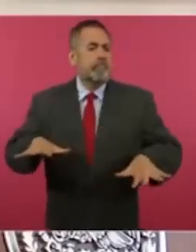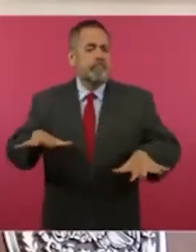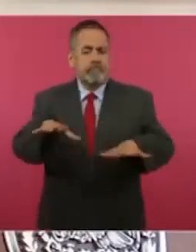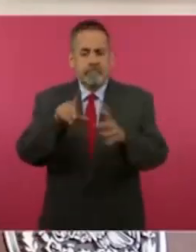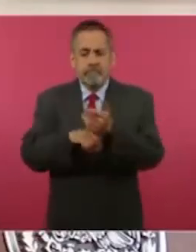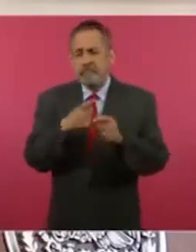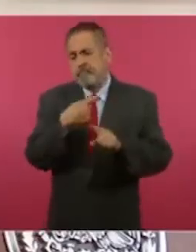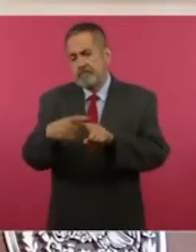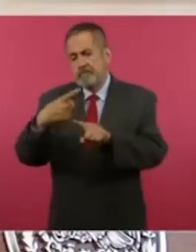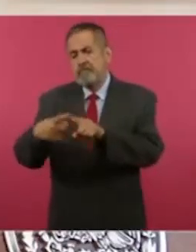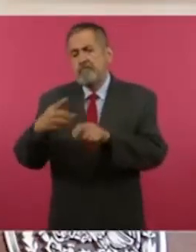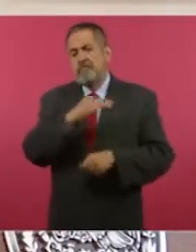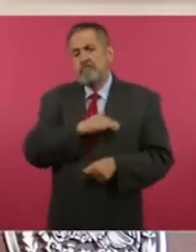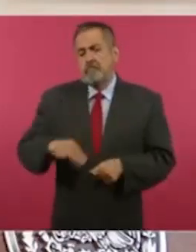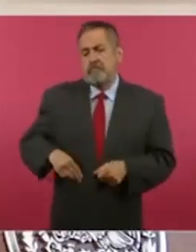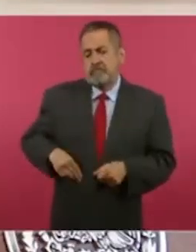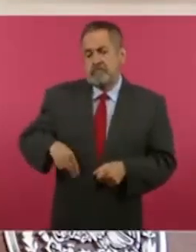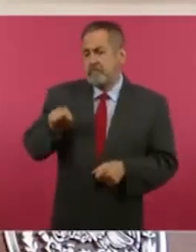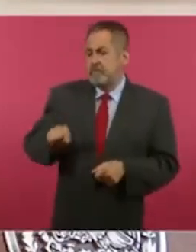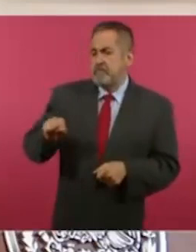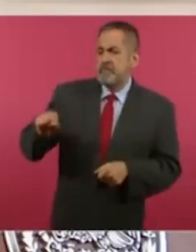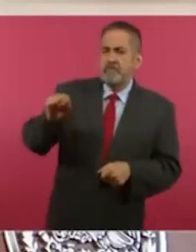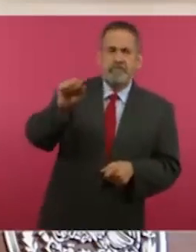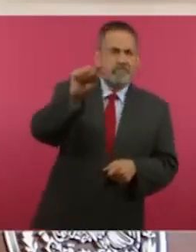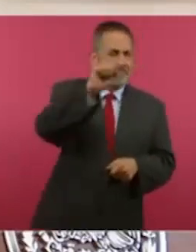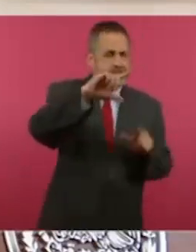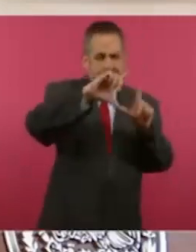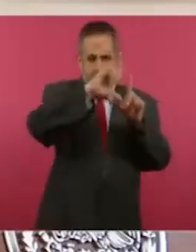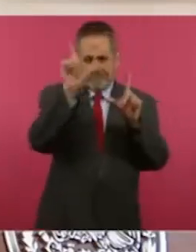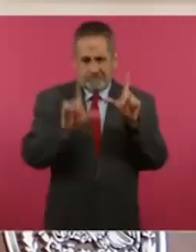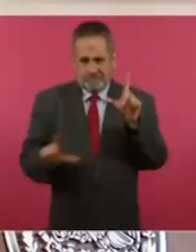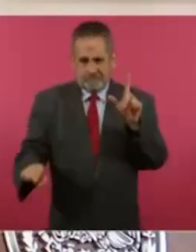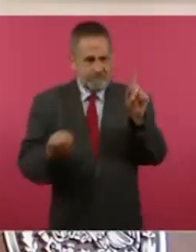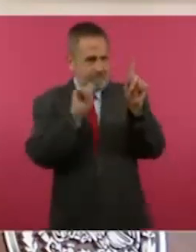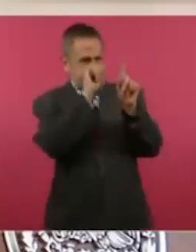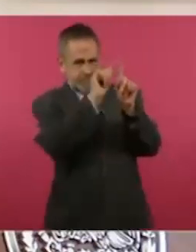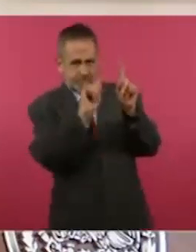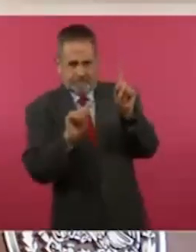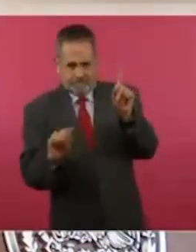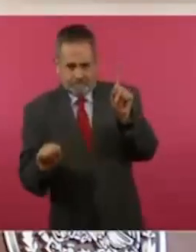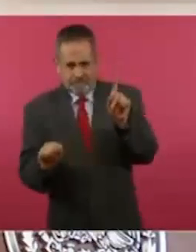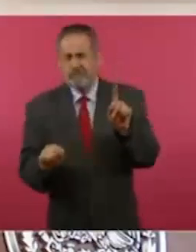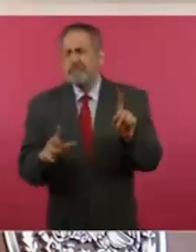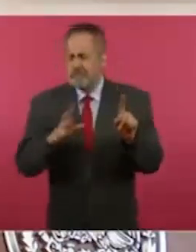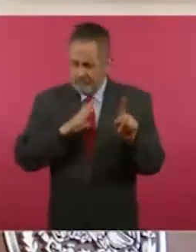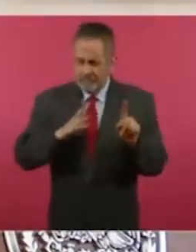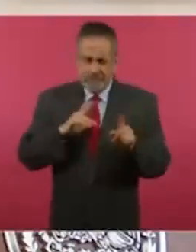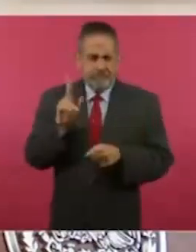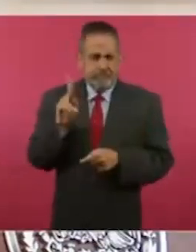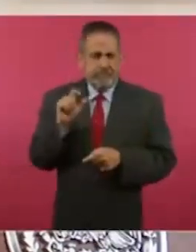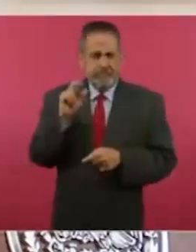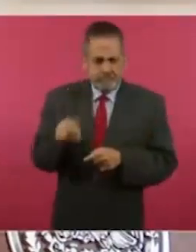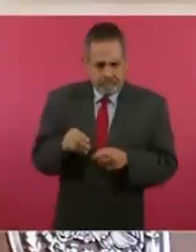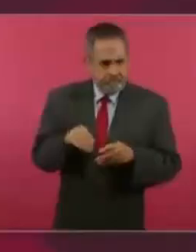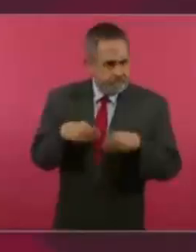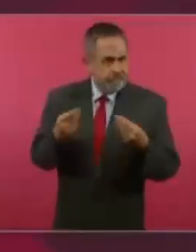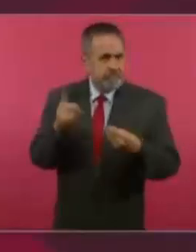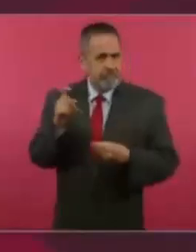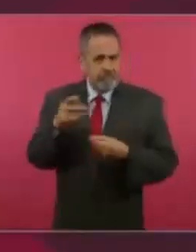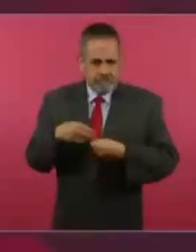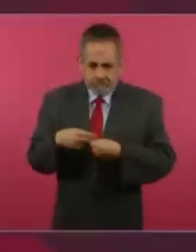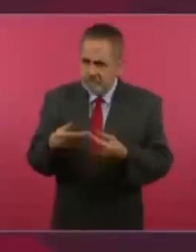poblaciones de las distintas regiones del país, ya he hablado de eso, de cómo,